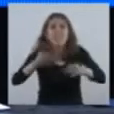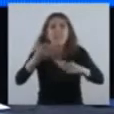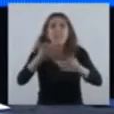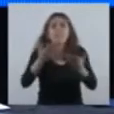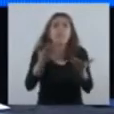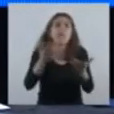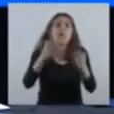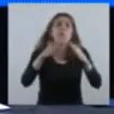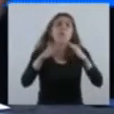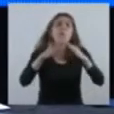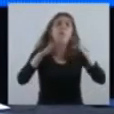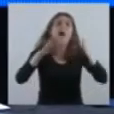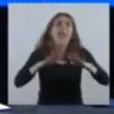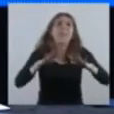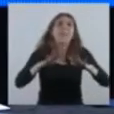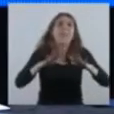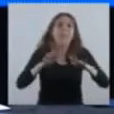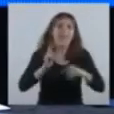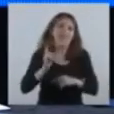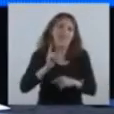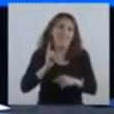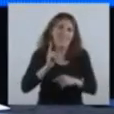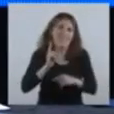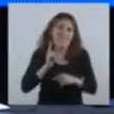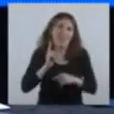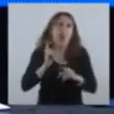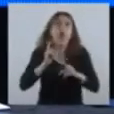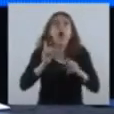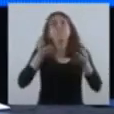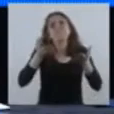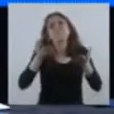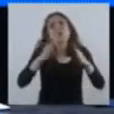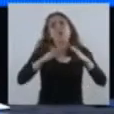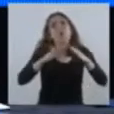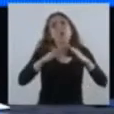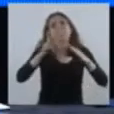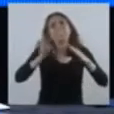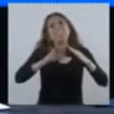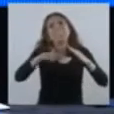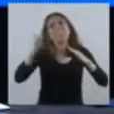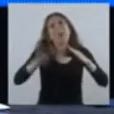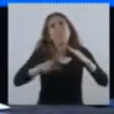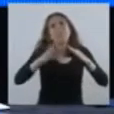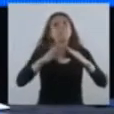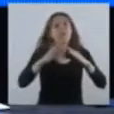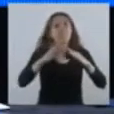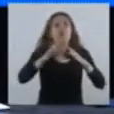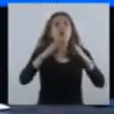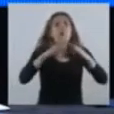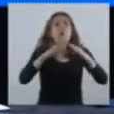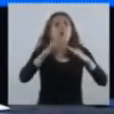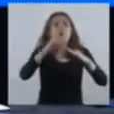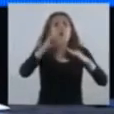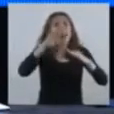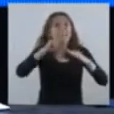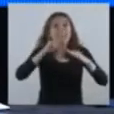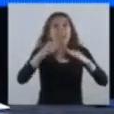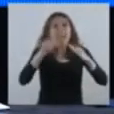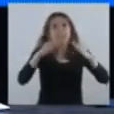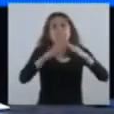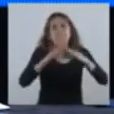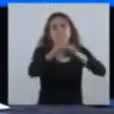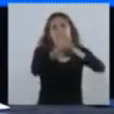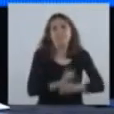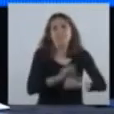cuarentena tampoco, vamos a corregir. Porque en verdad la cuarentena es quedarse encerrado en las casas. Y lo que tenemos hoy en día es un